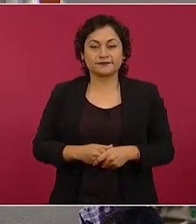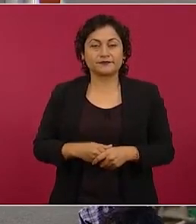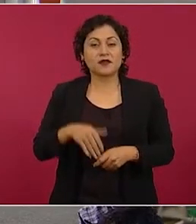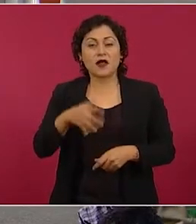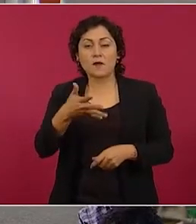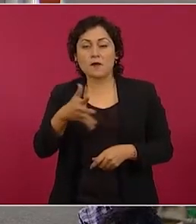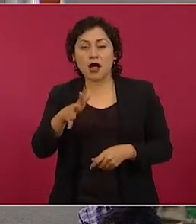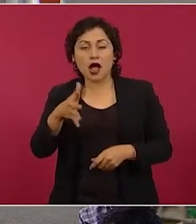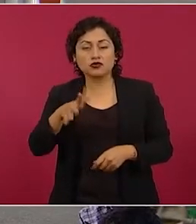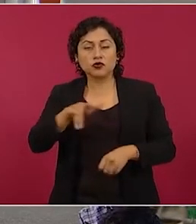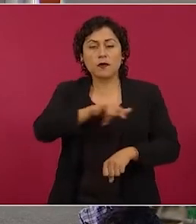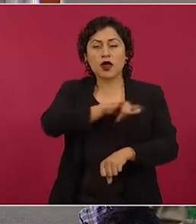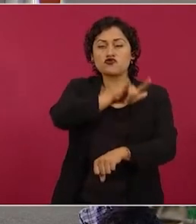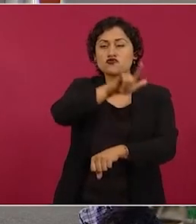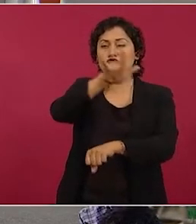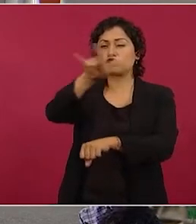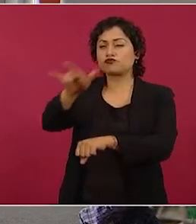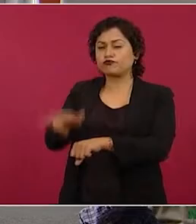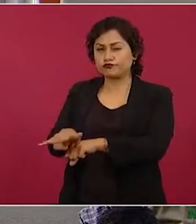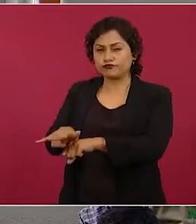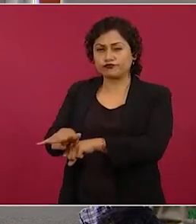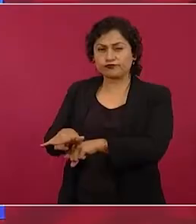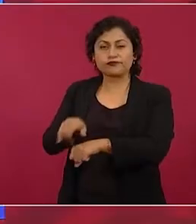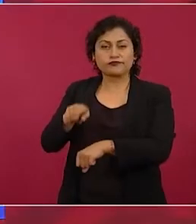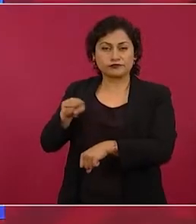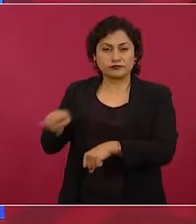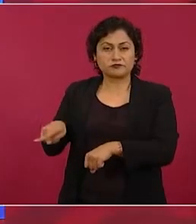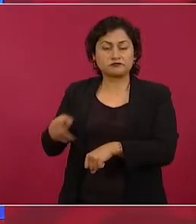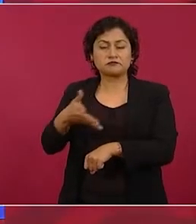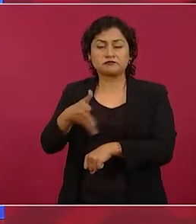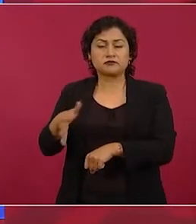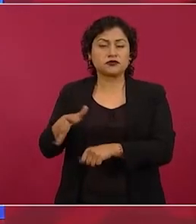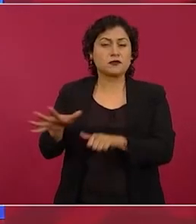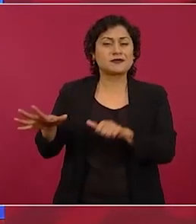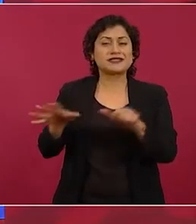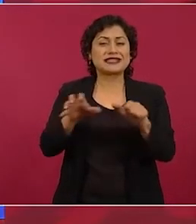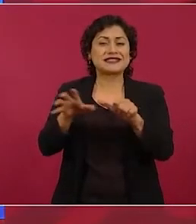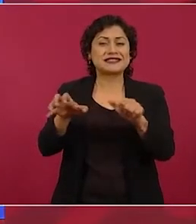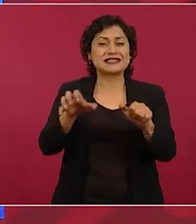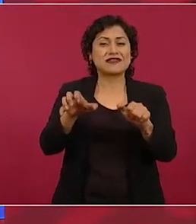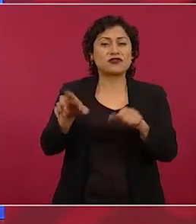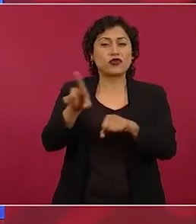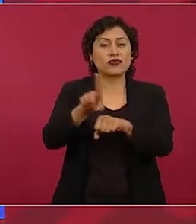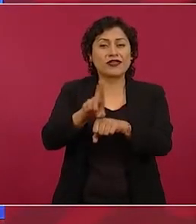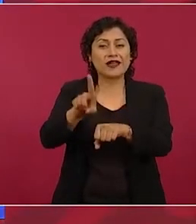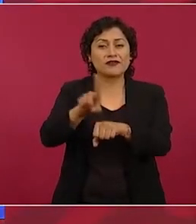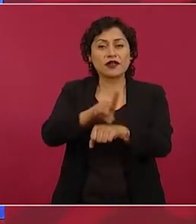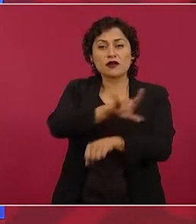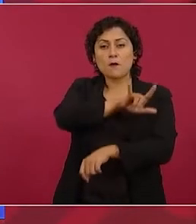aterrizan y despegan 600 vuelos diarios.